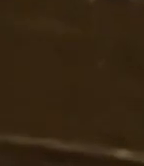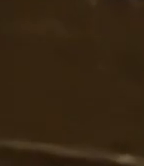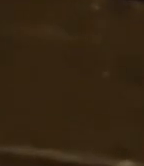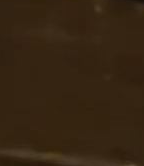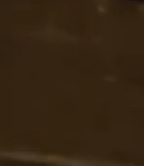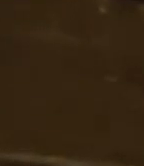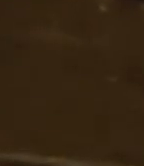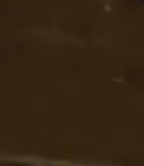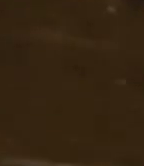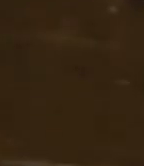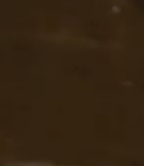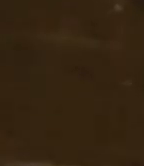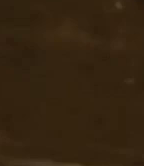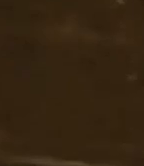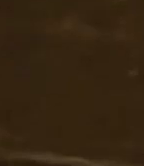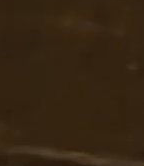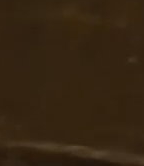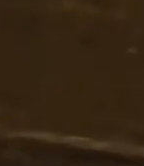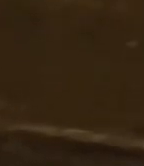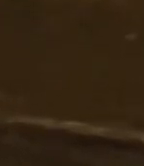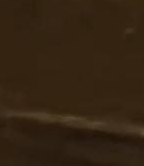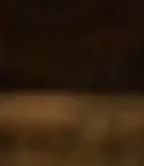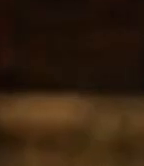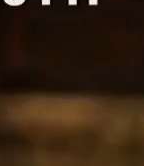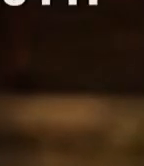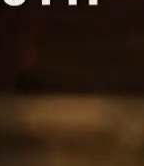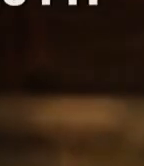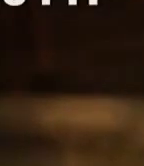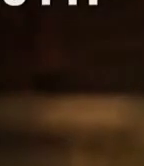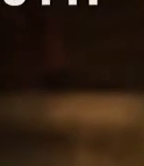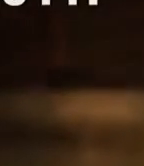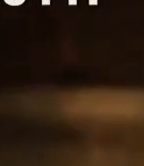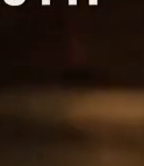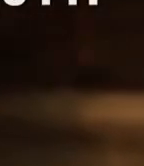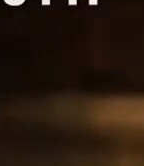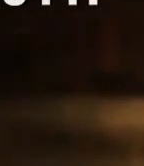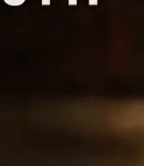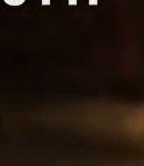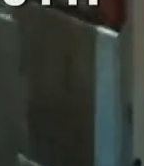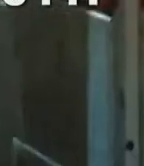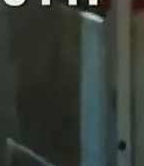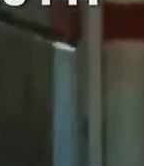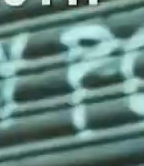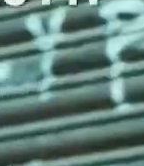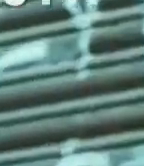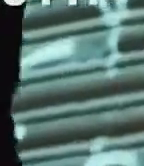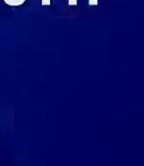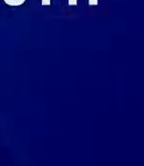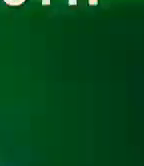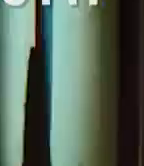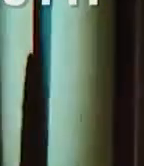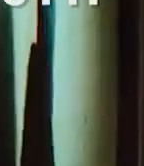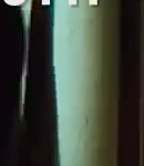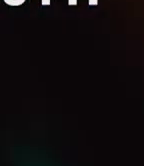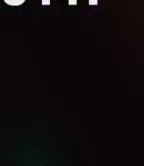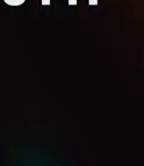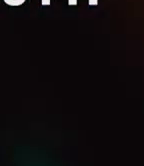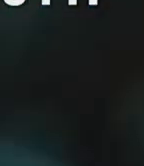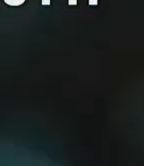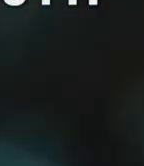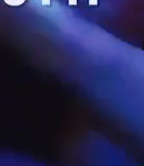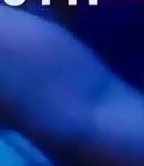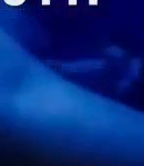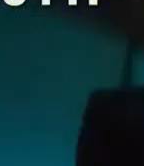premiación tales como el laberinto del fauno de guillermo del toro en 2007 o beautiful de alejandro